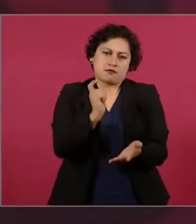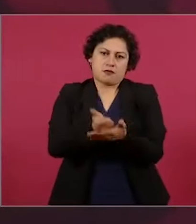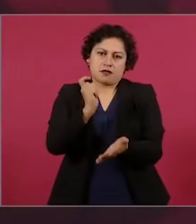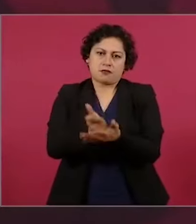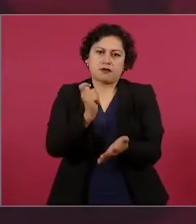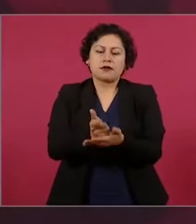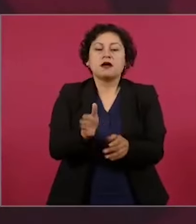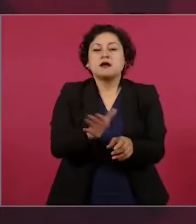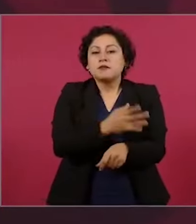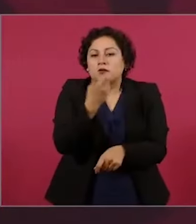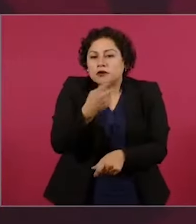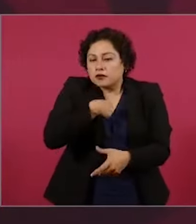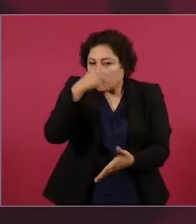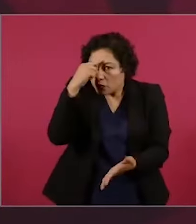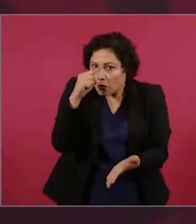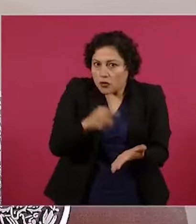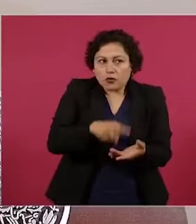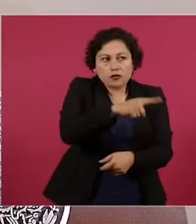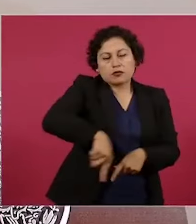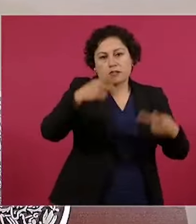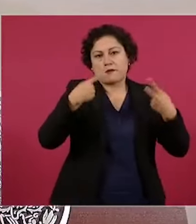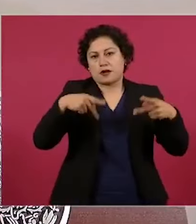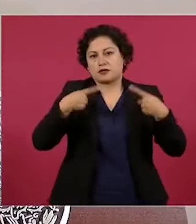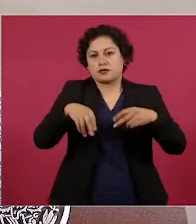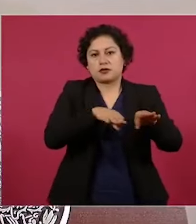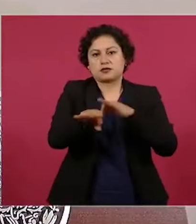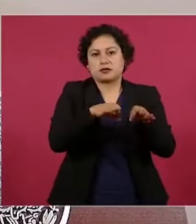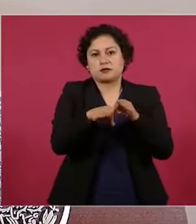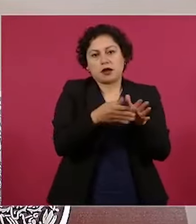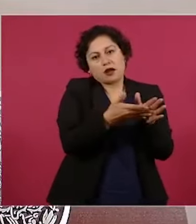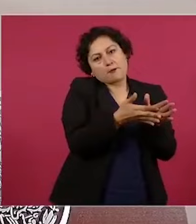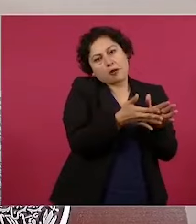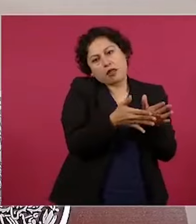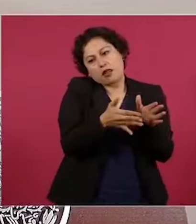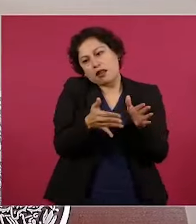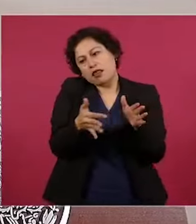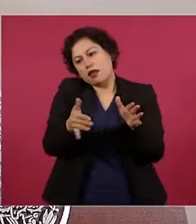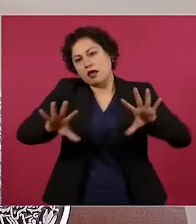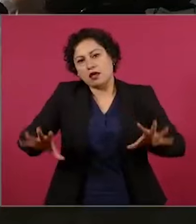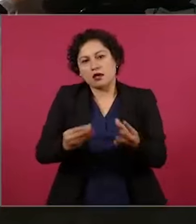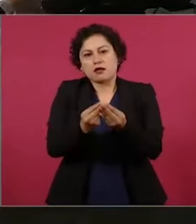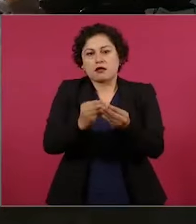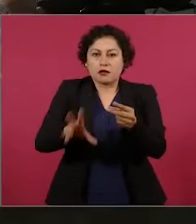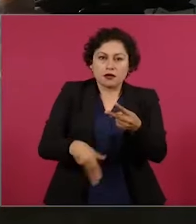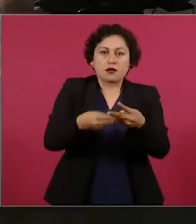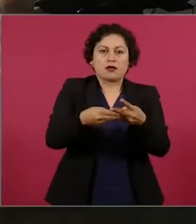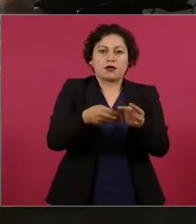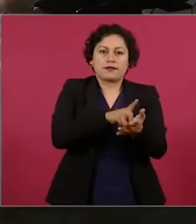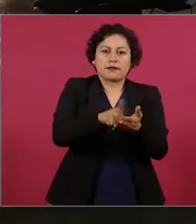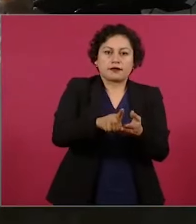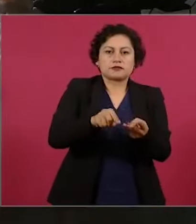podrían precisamente adquirir el inmueble después de estos años de pago y de cotización. ¿Los